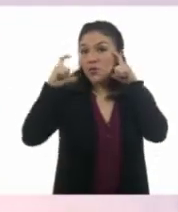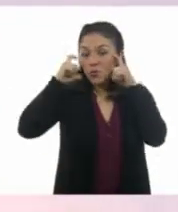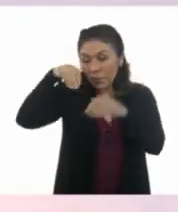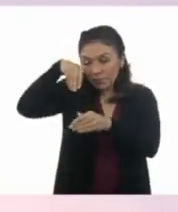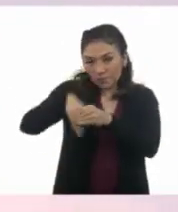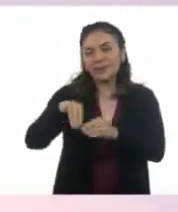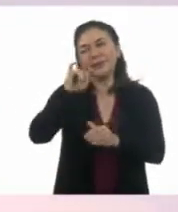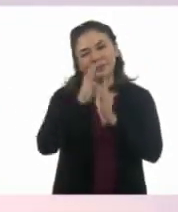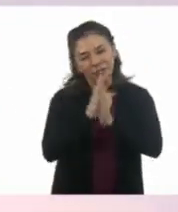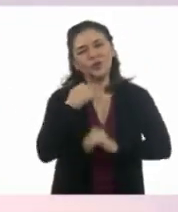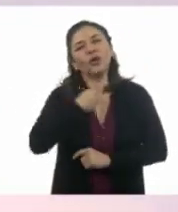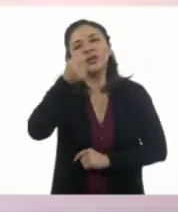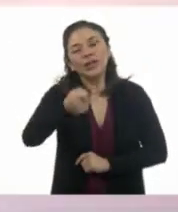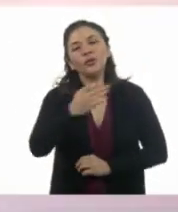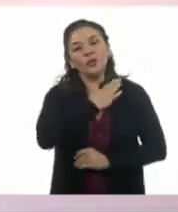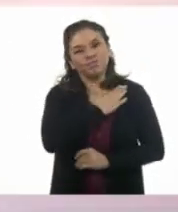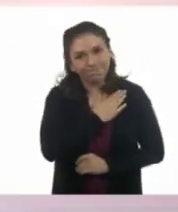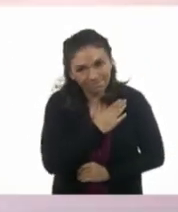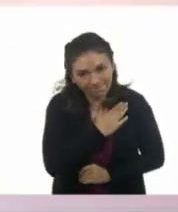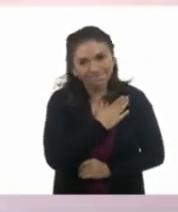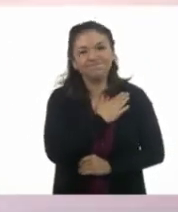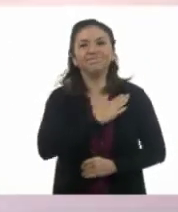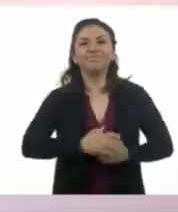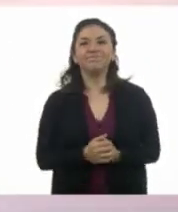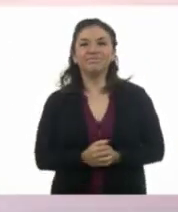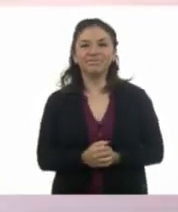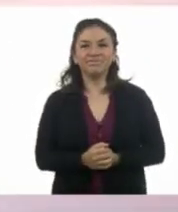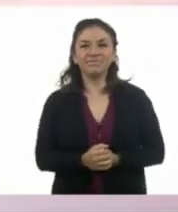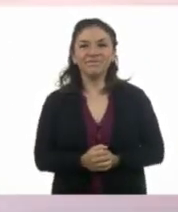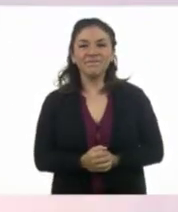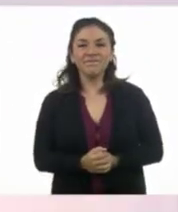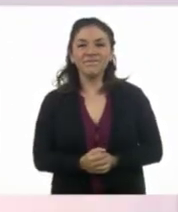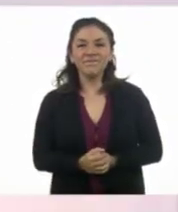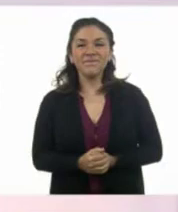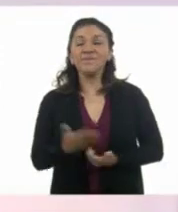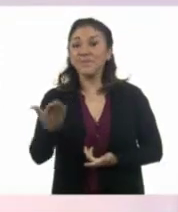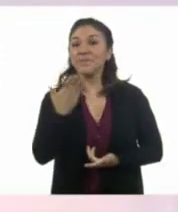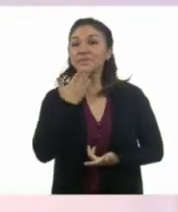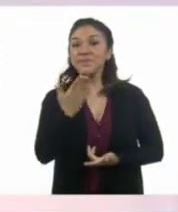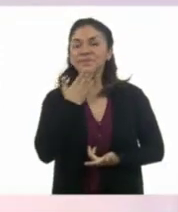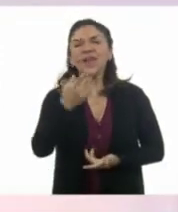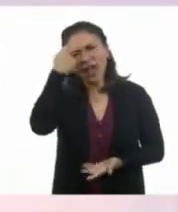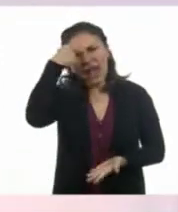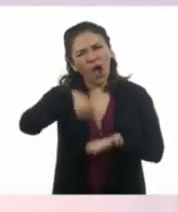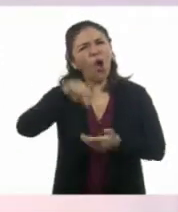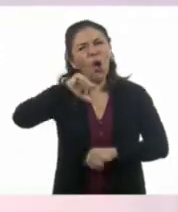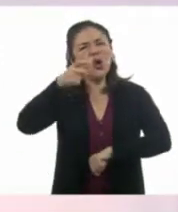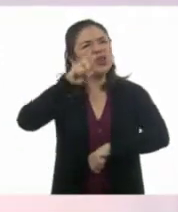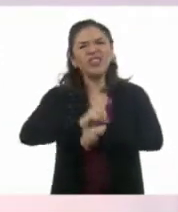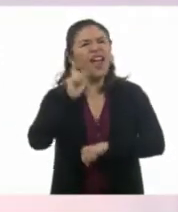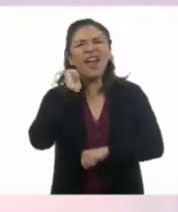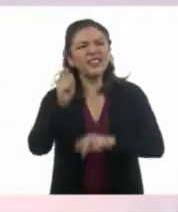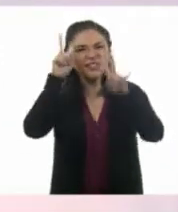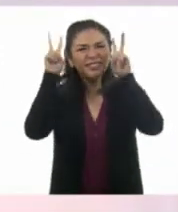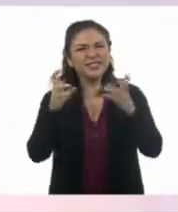favor, y yo te voy a saludar así con el corazón y a la distancia. Muy bien. Bueno, ¿qué crees que vamos a aprender hoy?